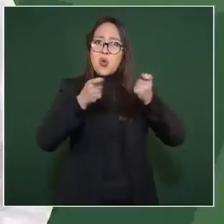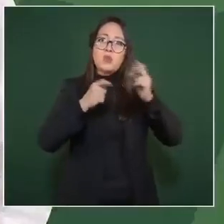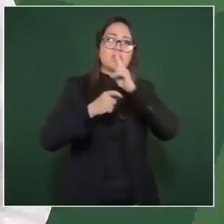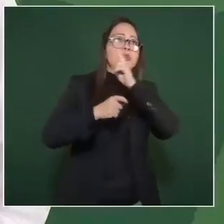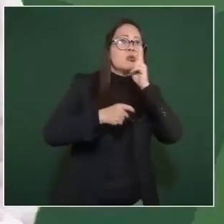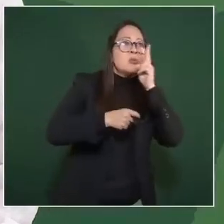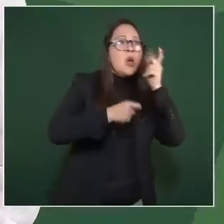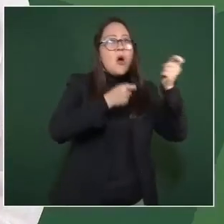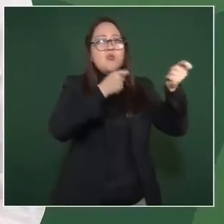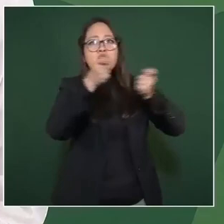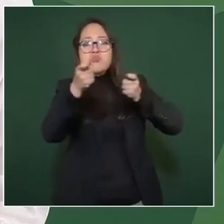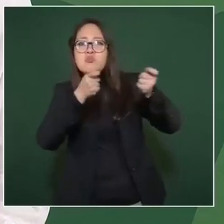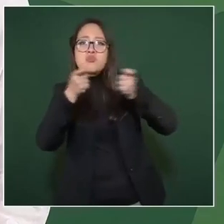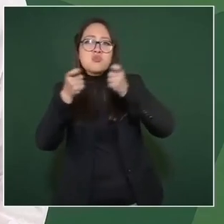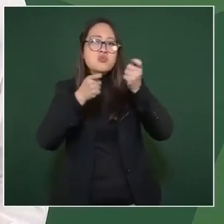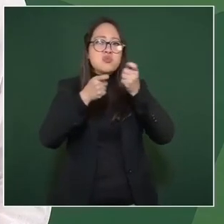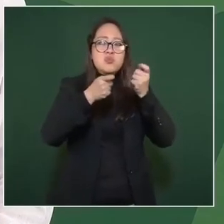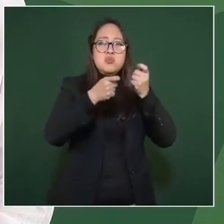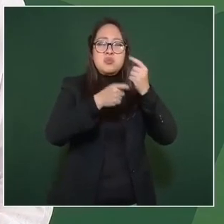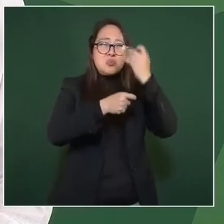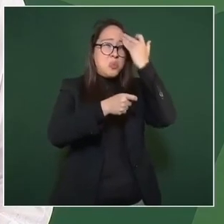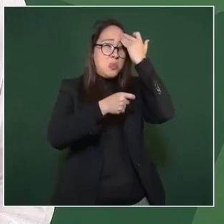durante mucho tiempo.